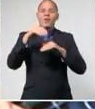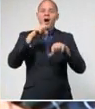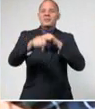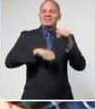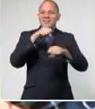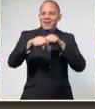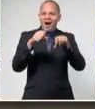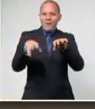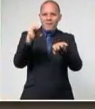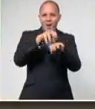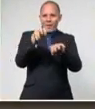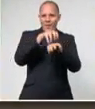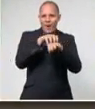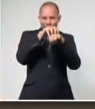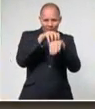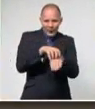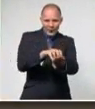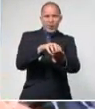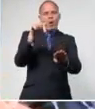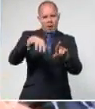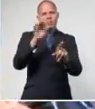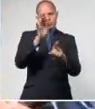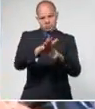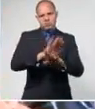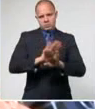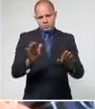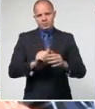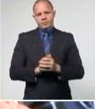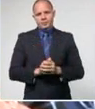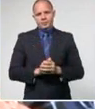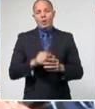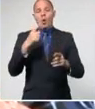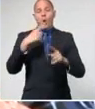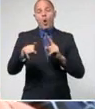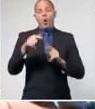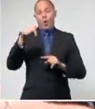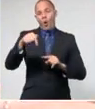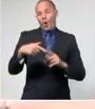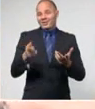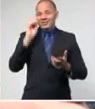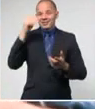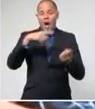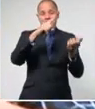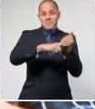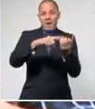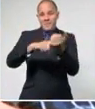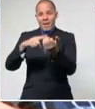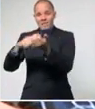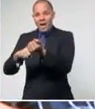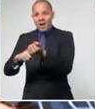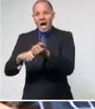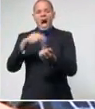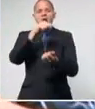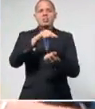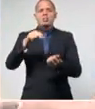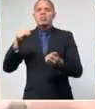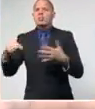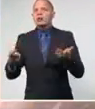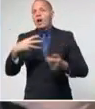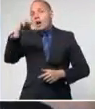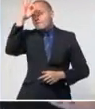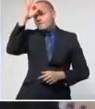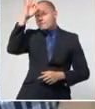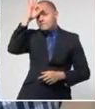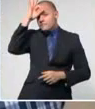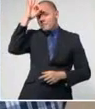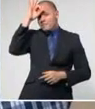inició el servicio y se puso en programación. Se restableció la ubicación de inspectores de ayuda al pasajero en las 300 con separadas de alta